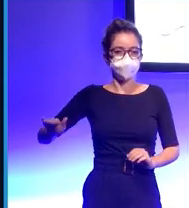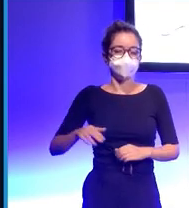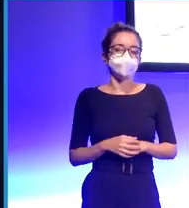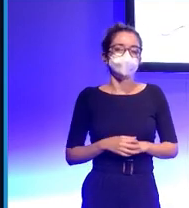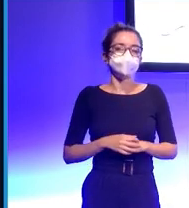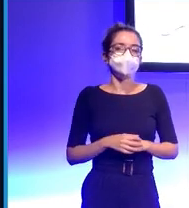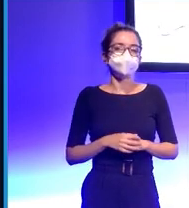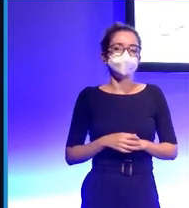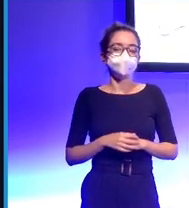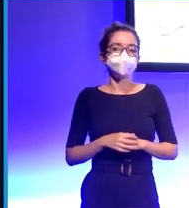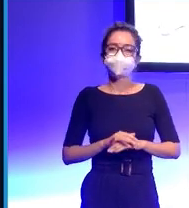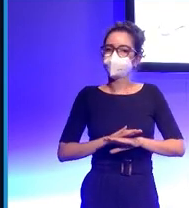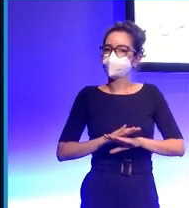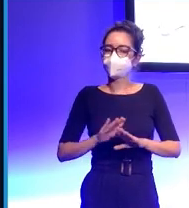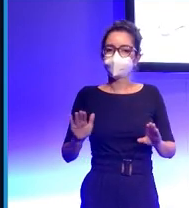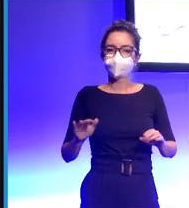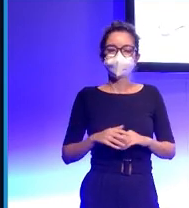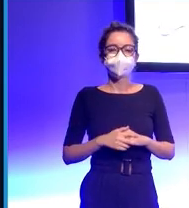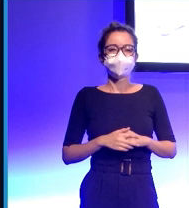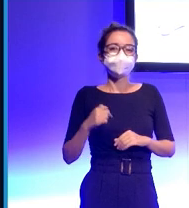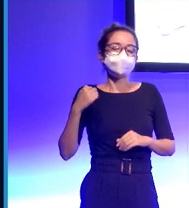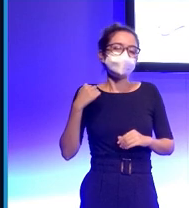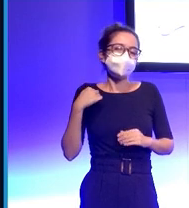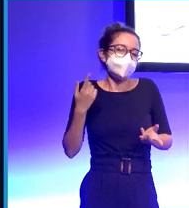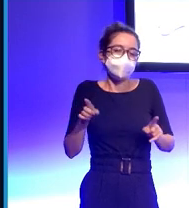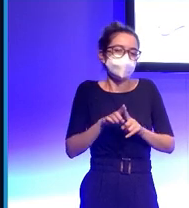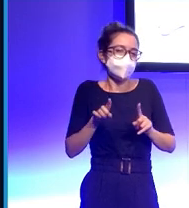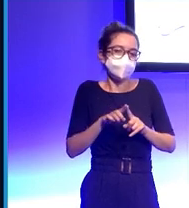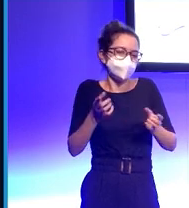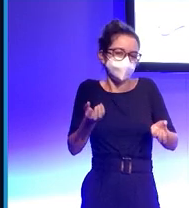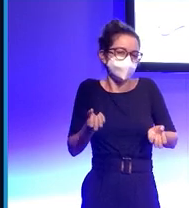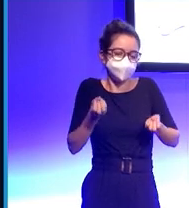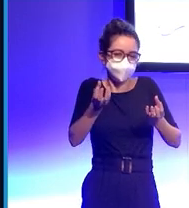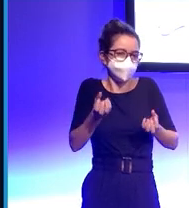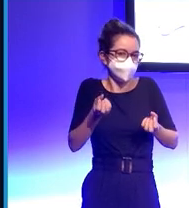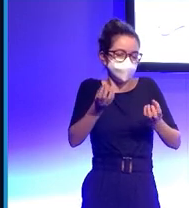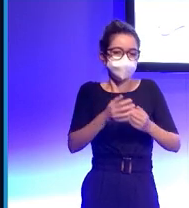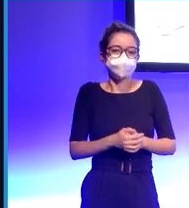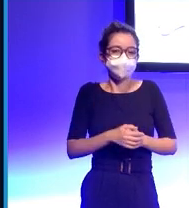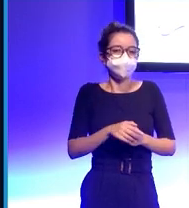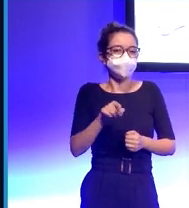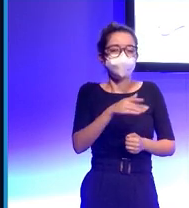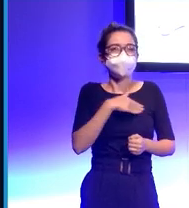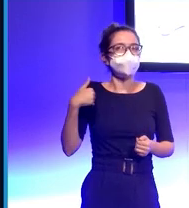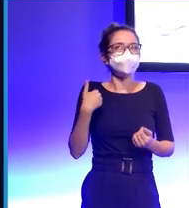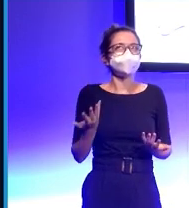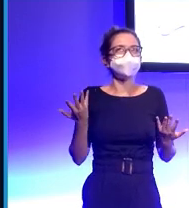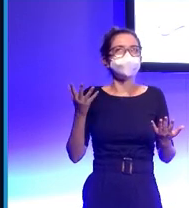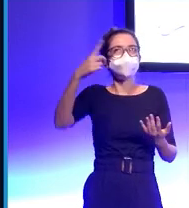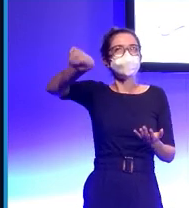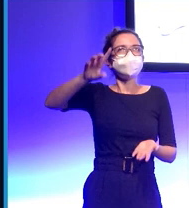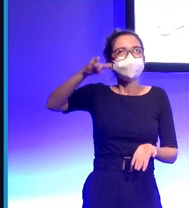y bueno esto es un poco lo que os quería contar hoy a modo de take home messages de cuáles son los mensajes que me gustaría que os llevarais a casa después de esta charla